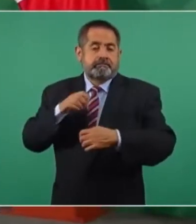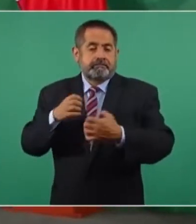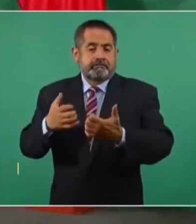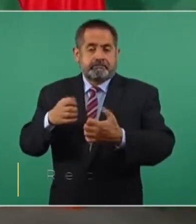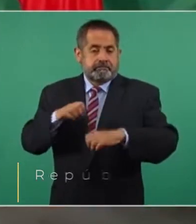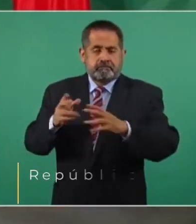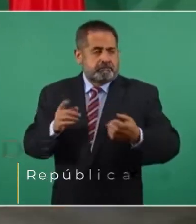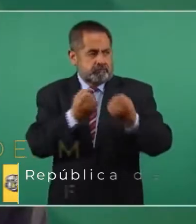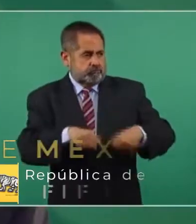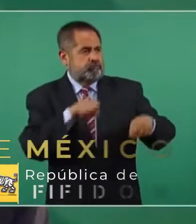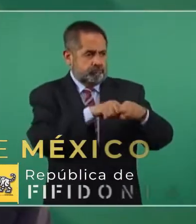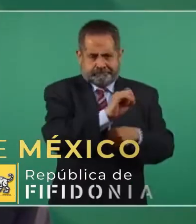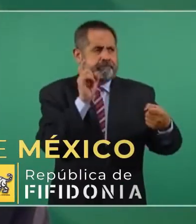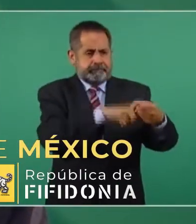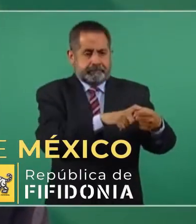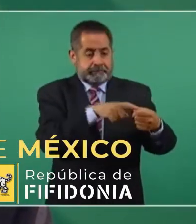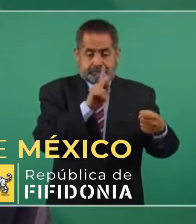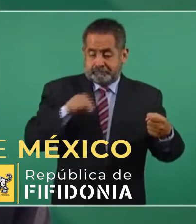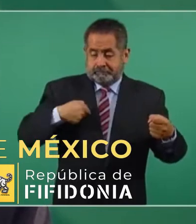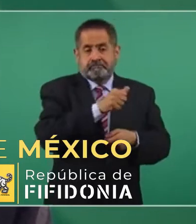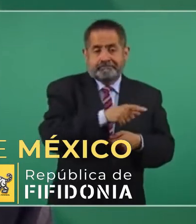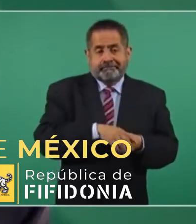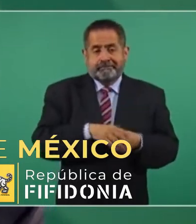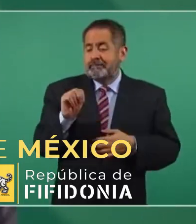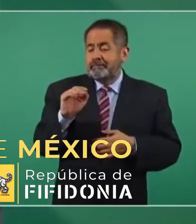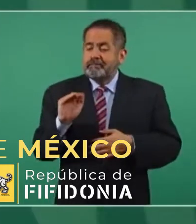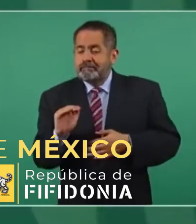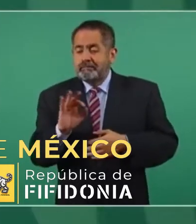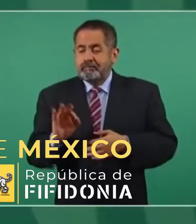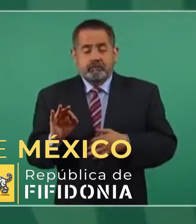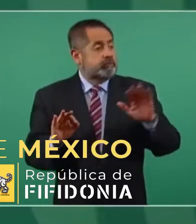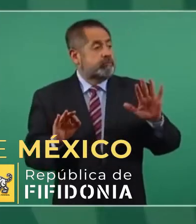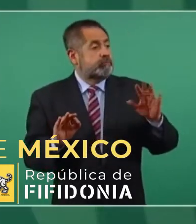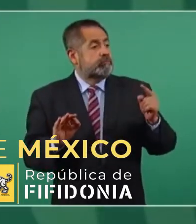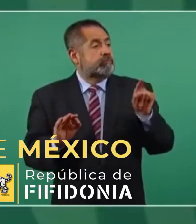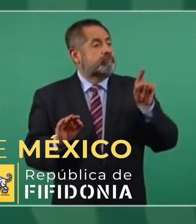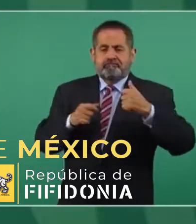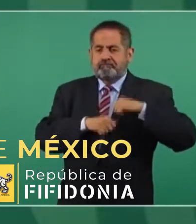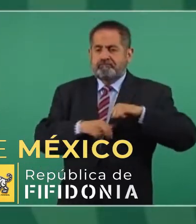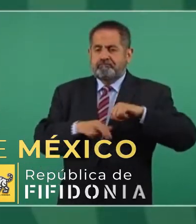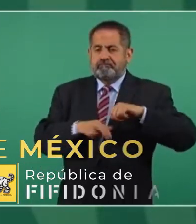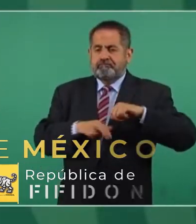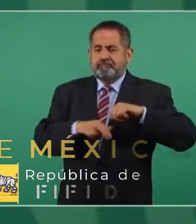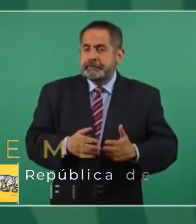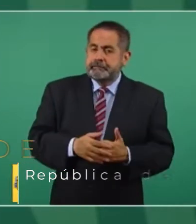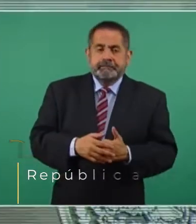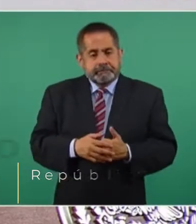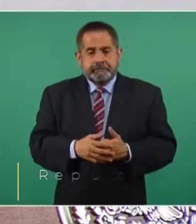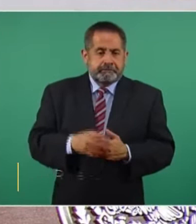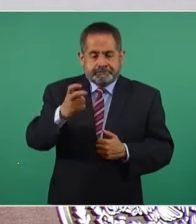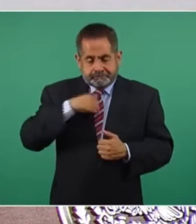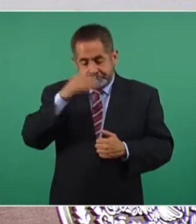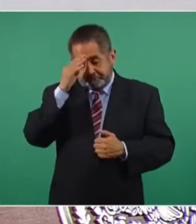inversionista importante, pero no tenía el control de la refinería. Siempre la refinería estaba manejada por Shell. Y esto llevó